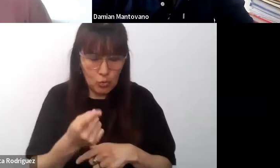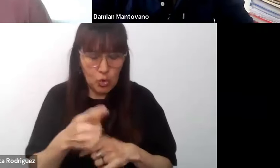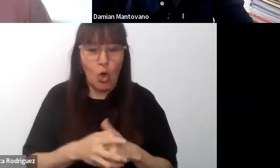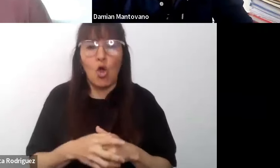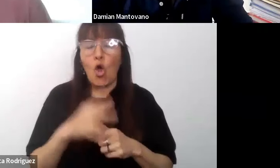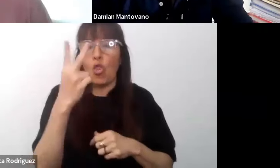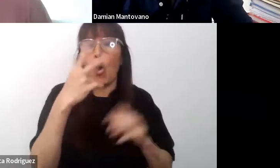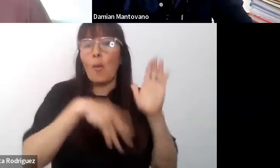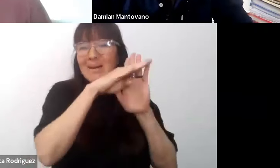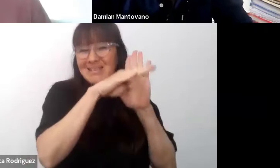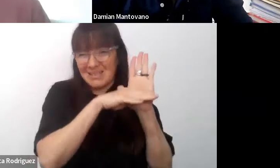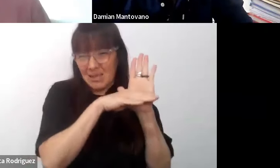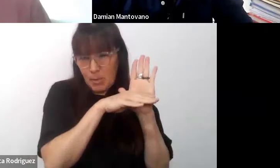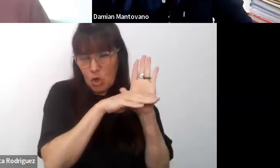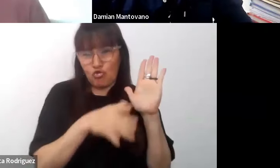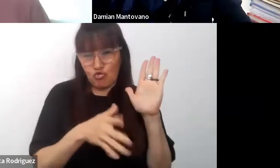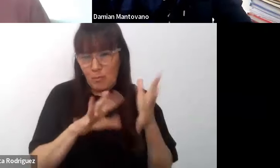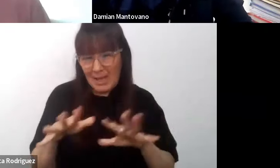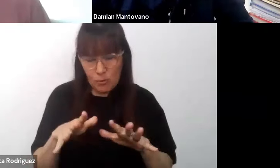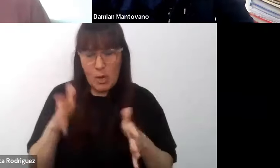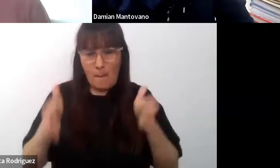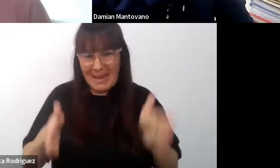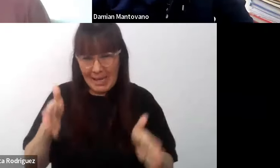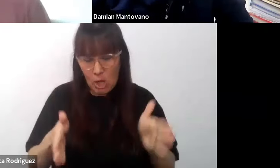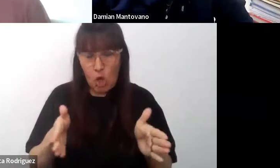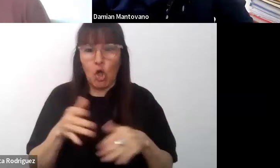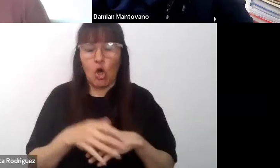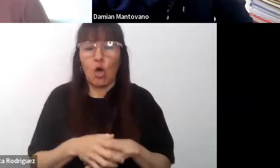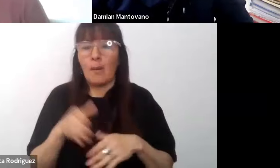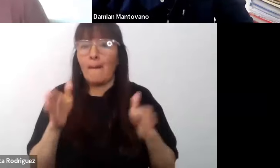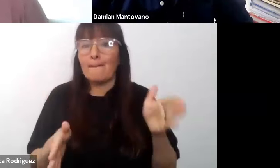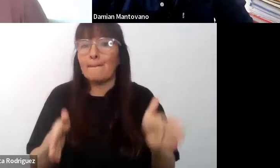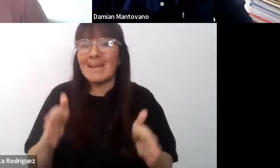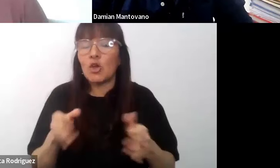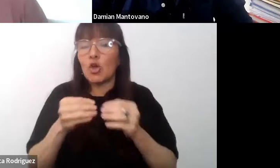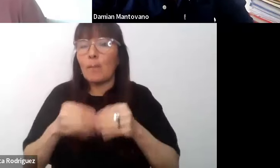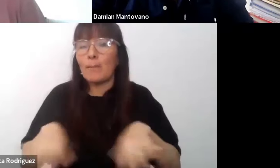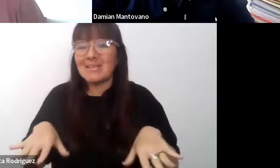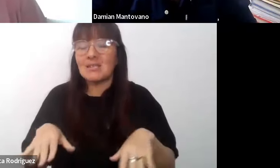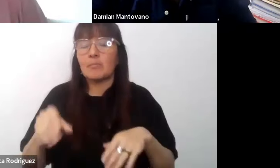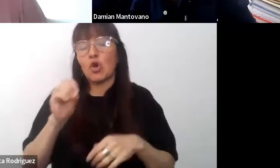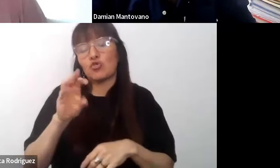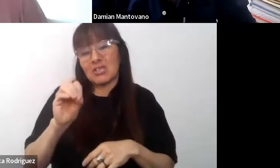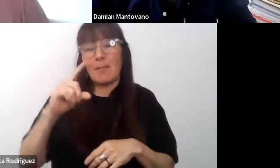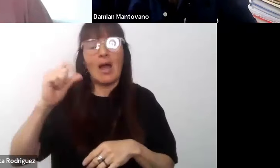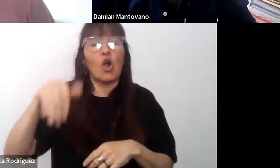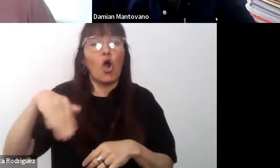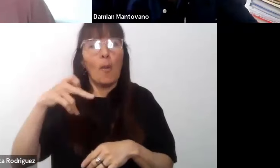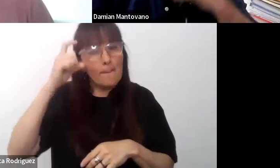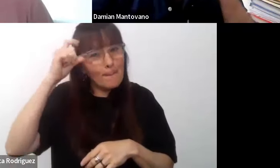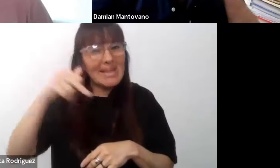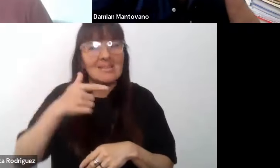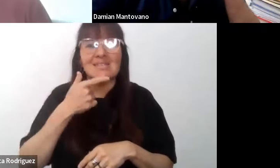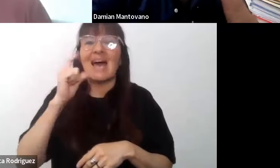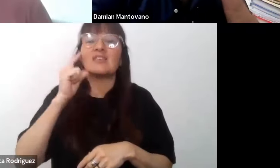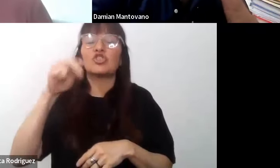gobernaron un poco este periodo, fue el periodo, el principio de compensación, es decir, que